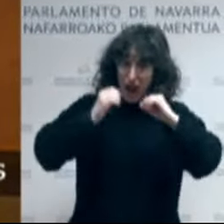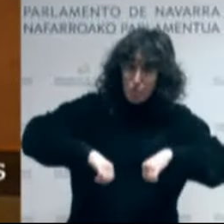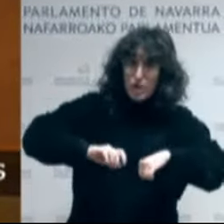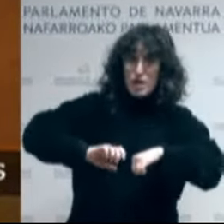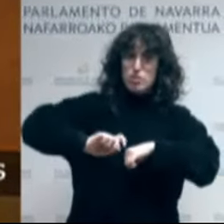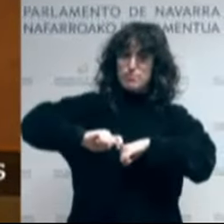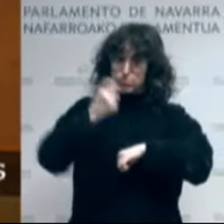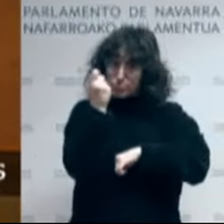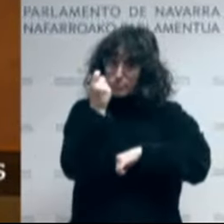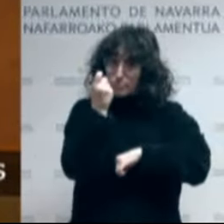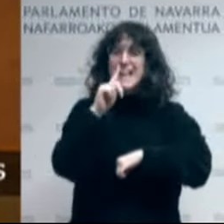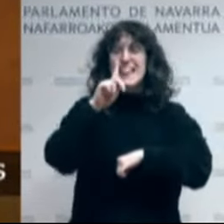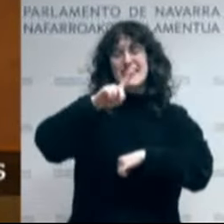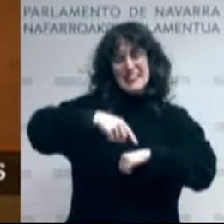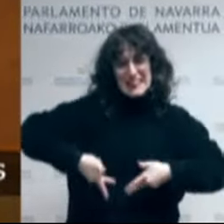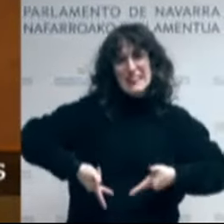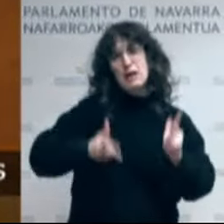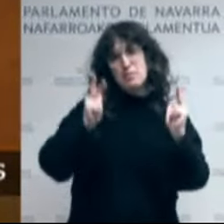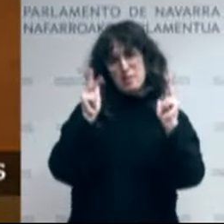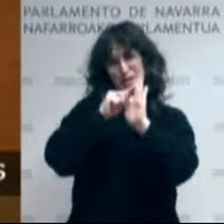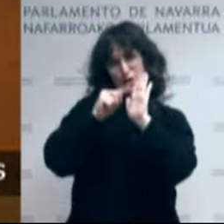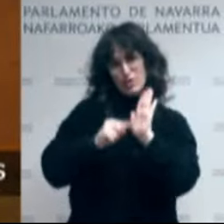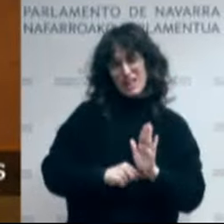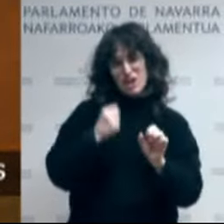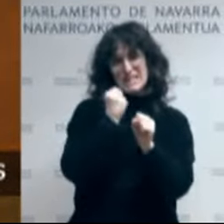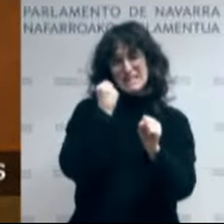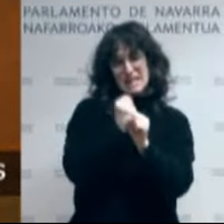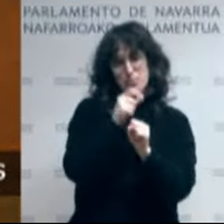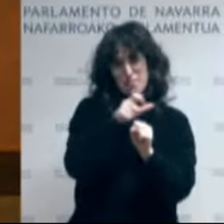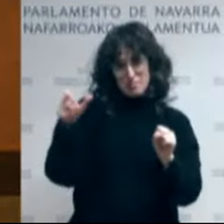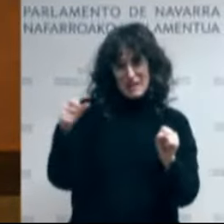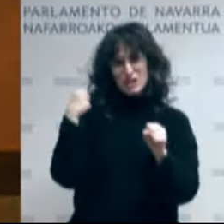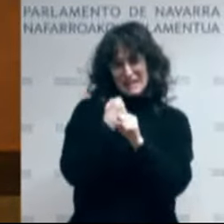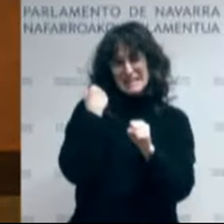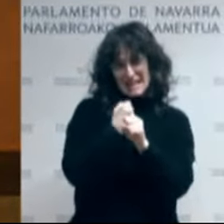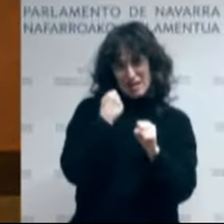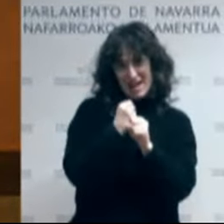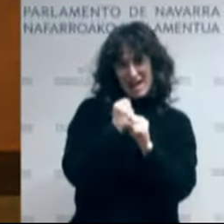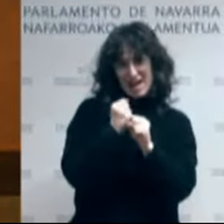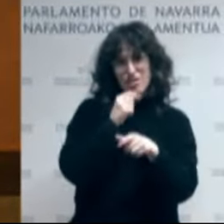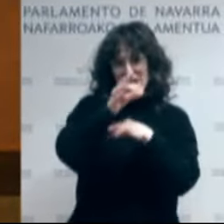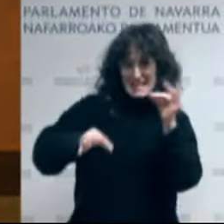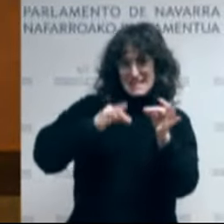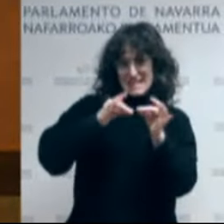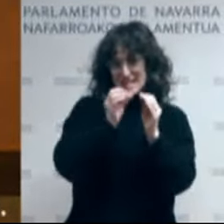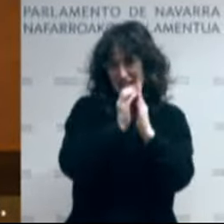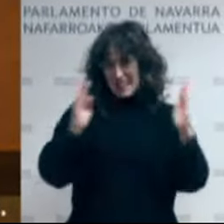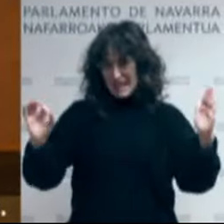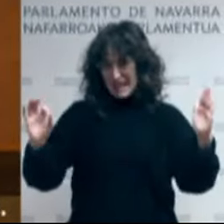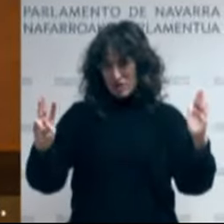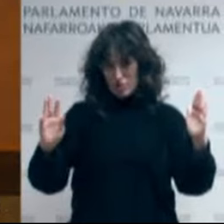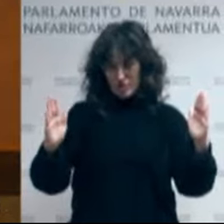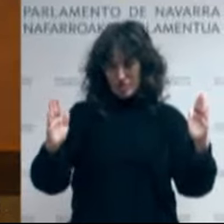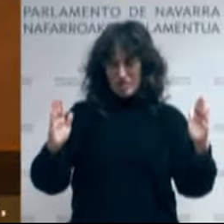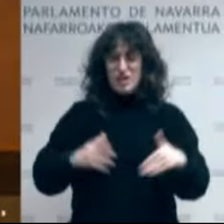mejorar sustancialmente las condiciones laborales de las personas que trabajan en este ciclo. En esa dirección, este